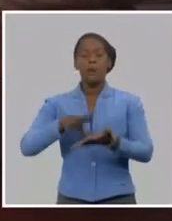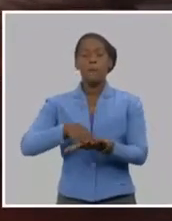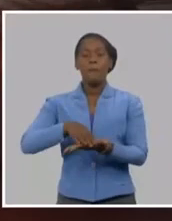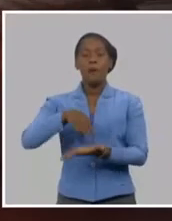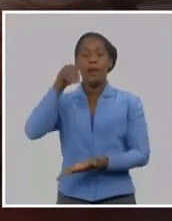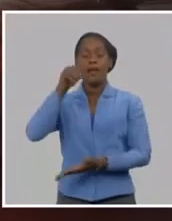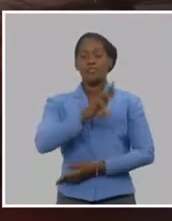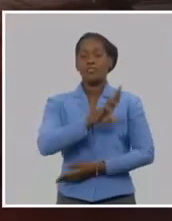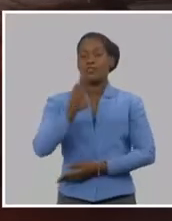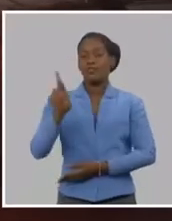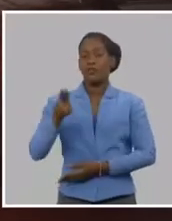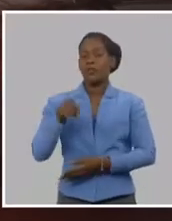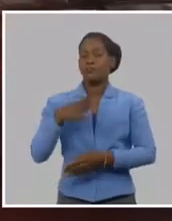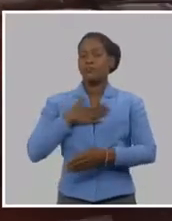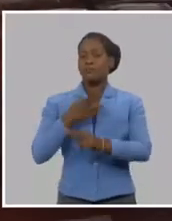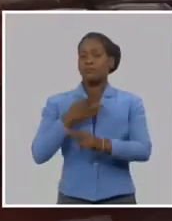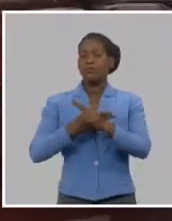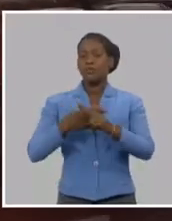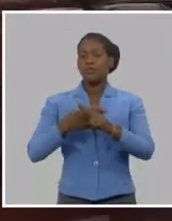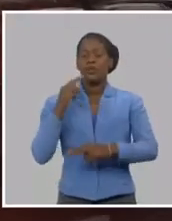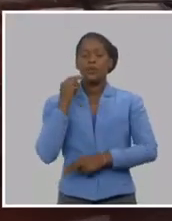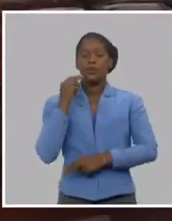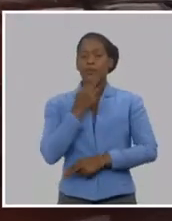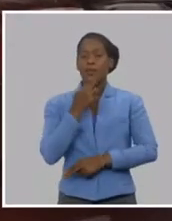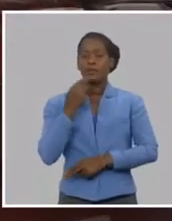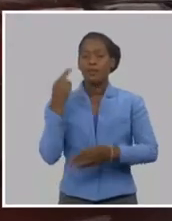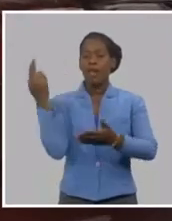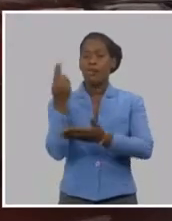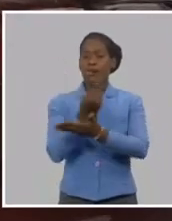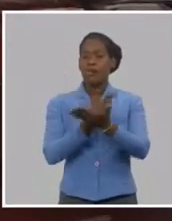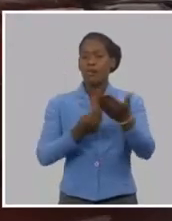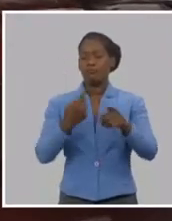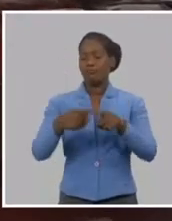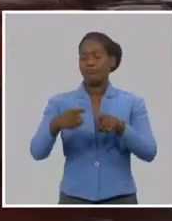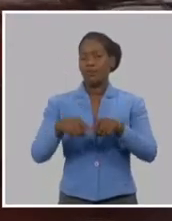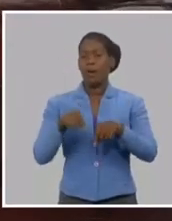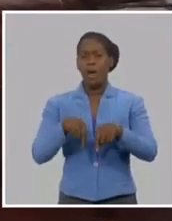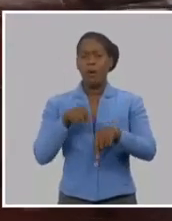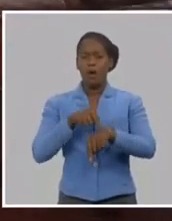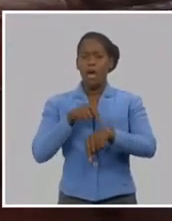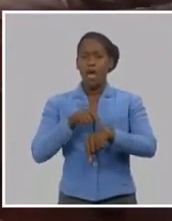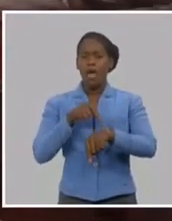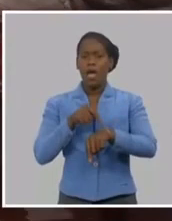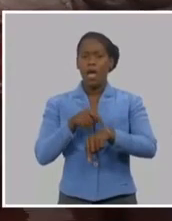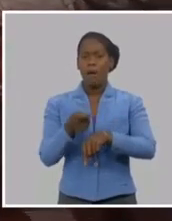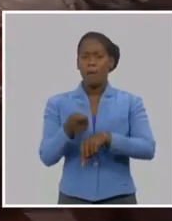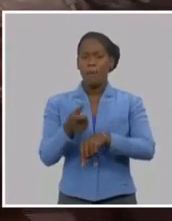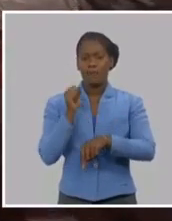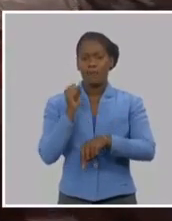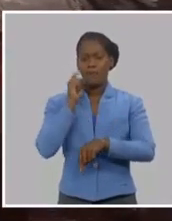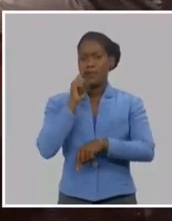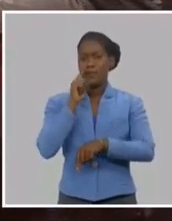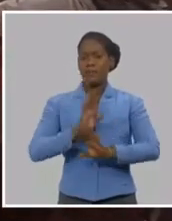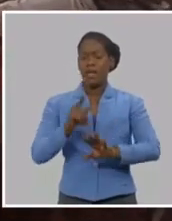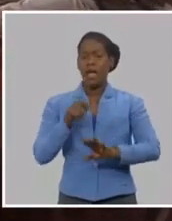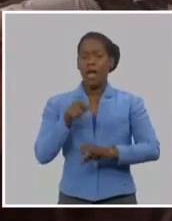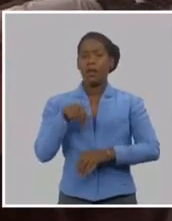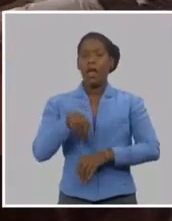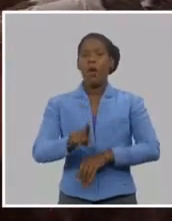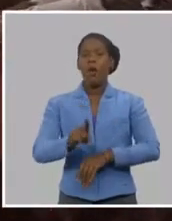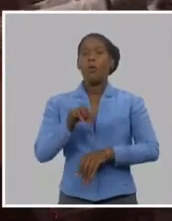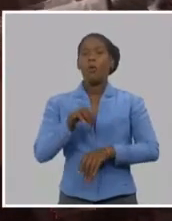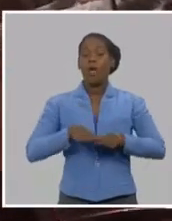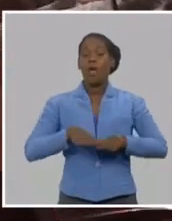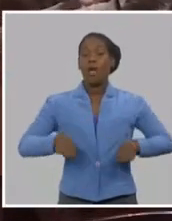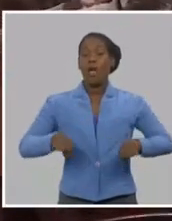traen al Martí, también visto desde la obra plástica. Pero vamos rápido en estos minutos finales hacia nuestra sesión de entrevistas en la mesa